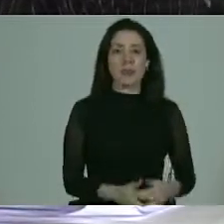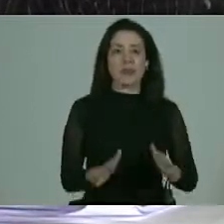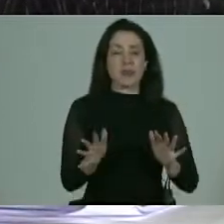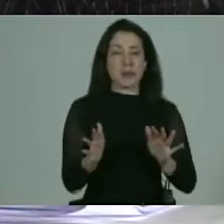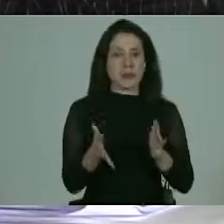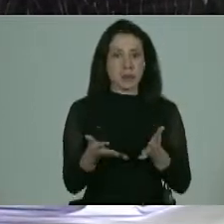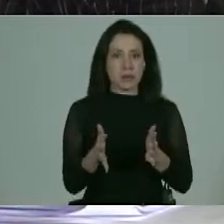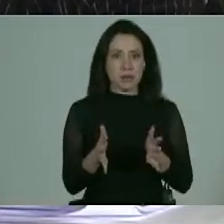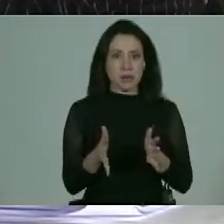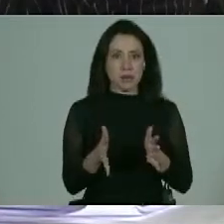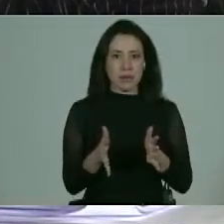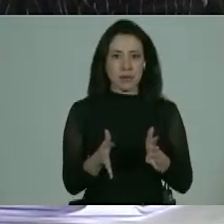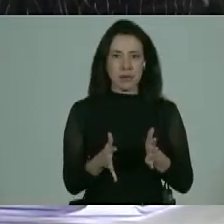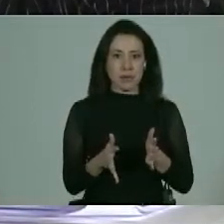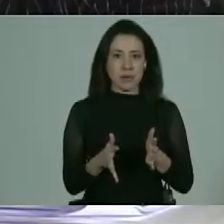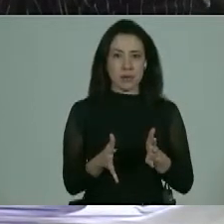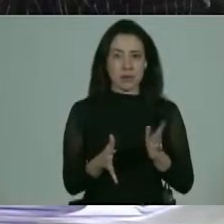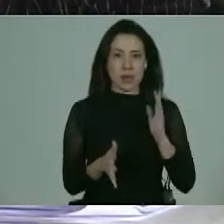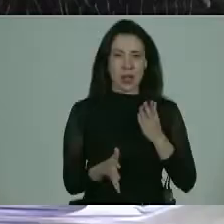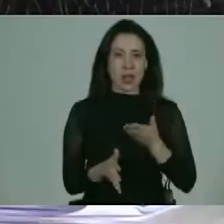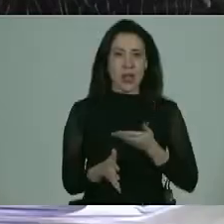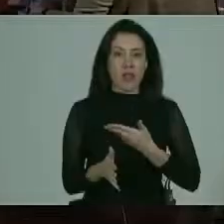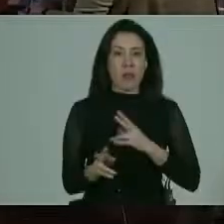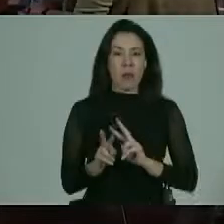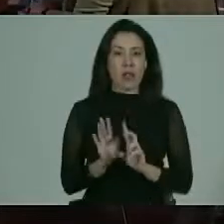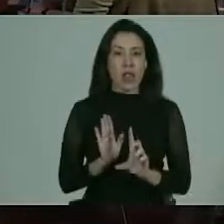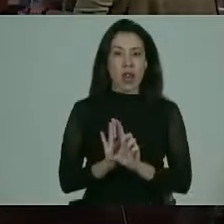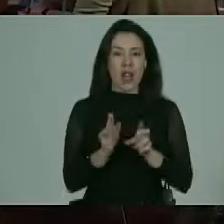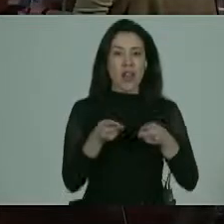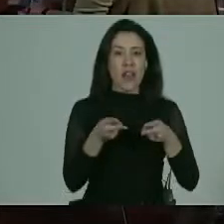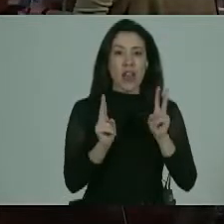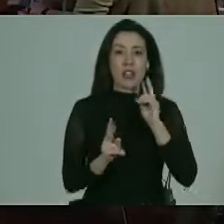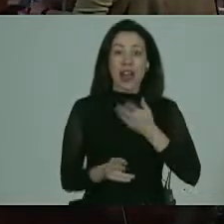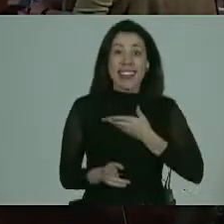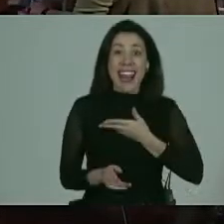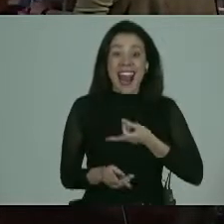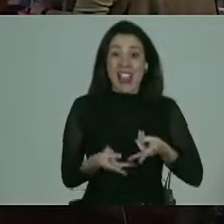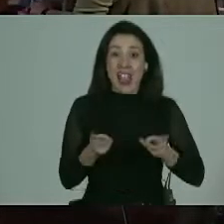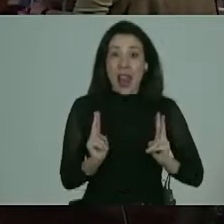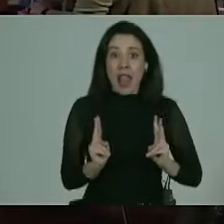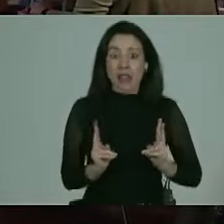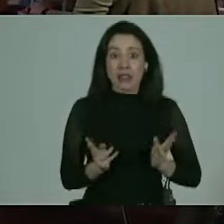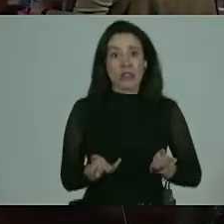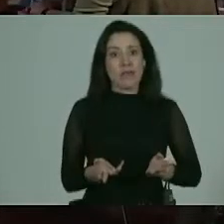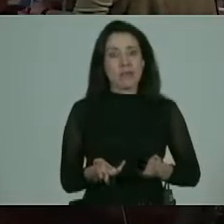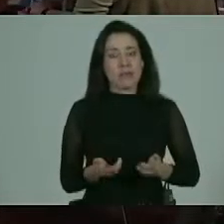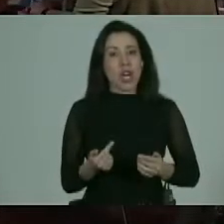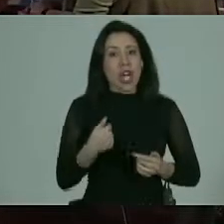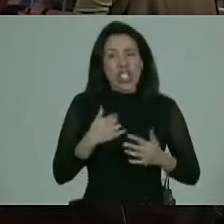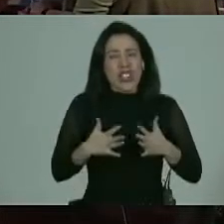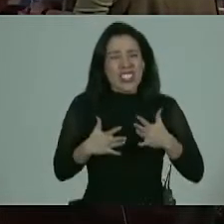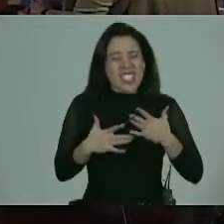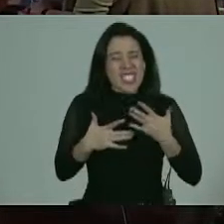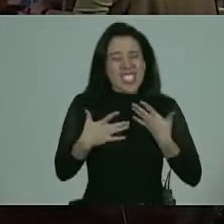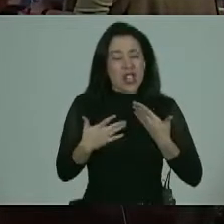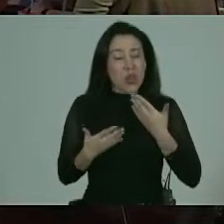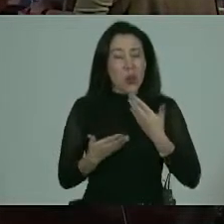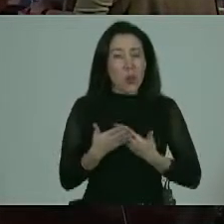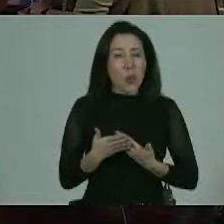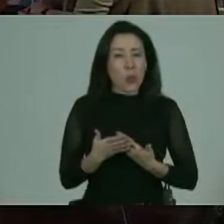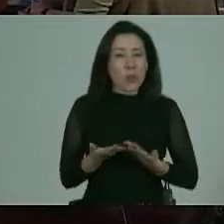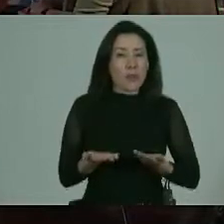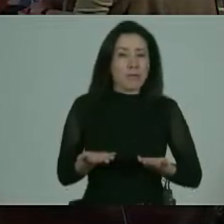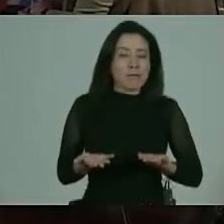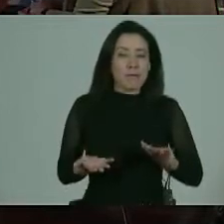pareciera que tenemos que legislar el derecho a tener derecho eso es lo que yo siento cuando o sea